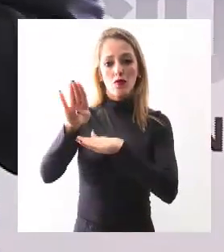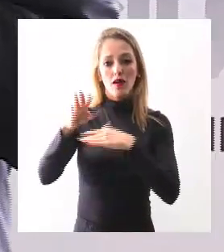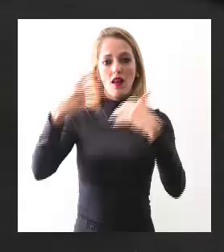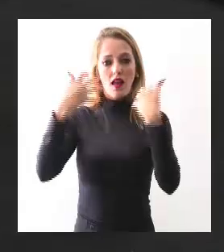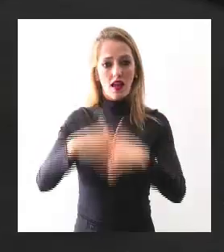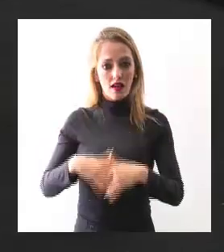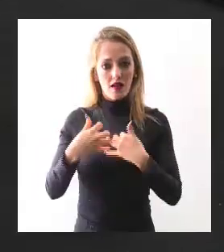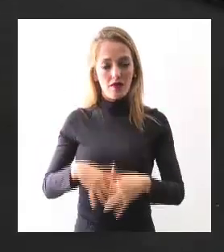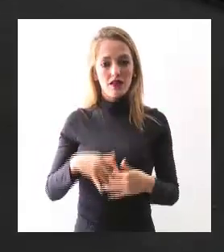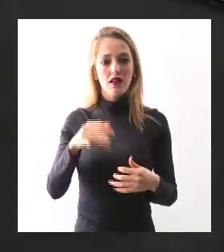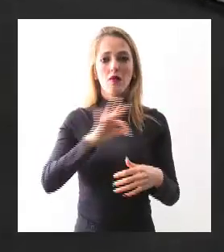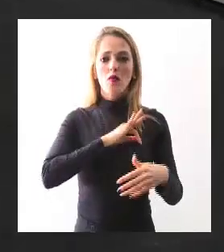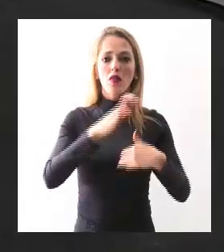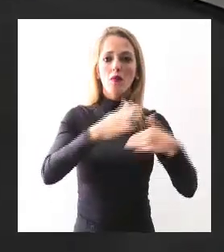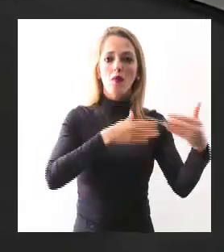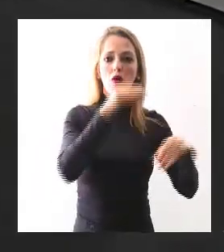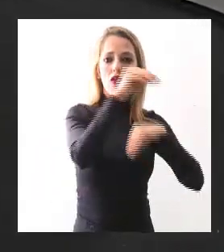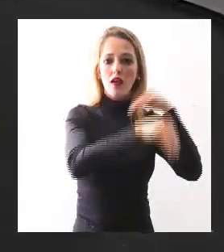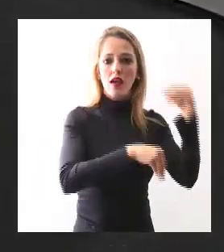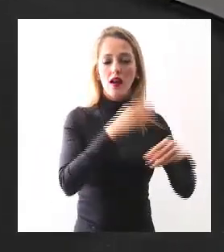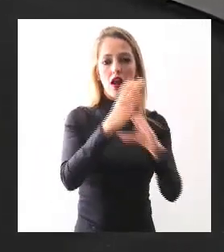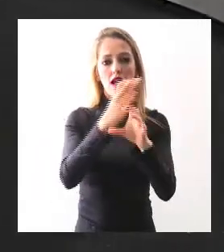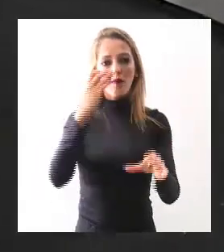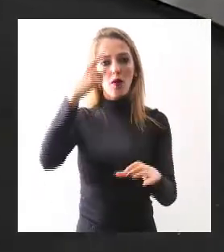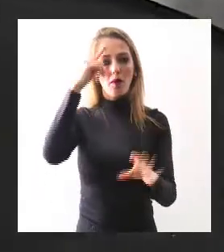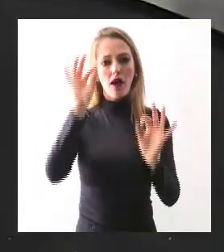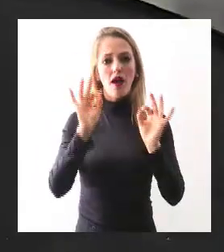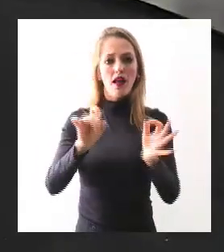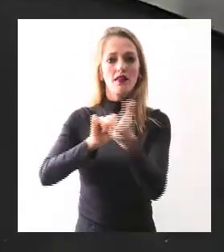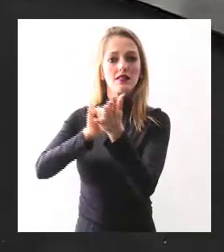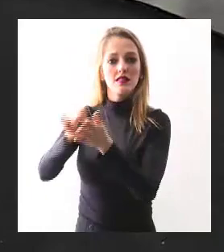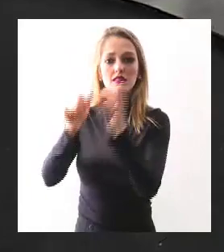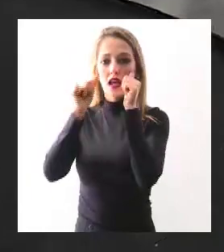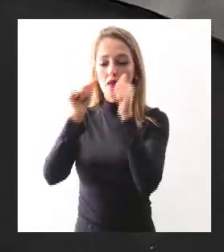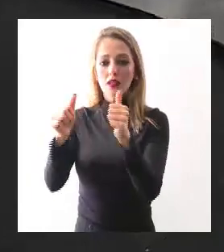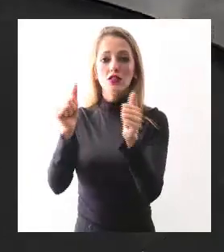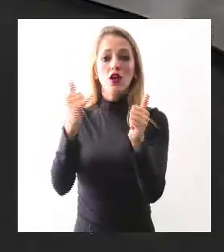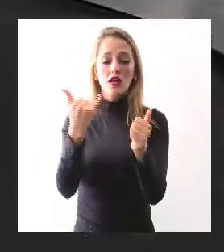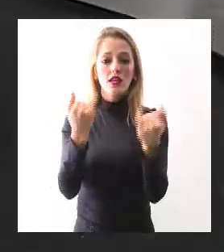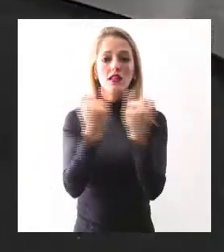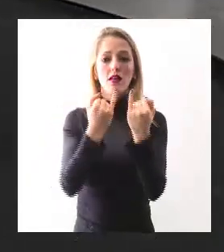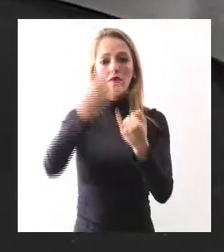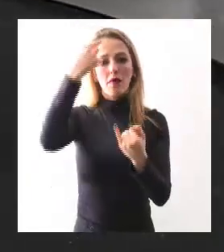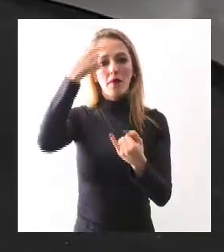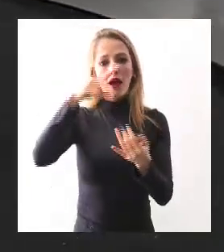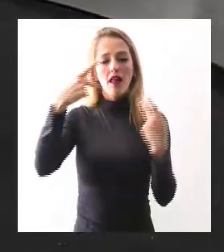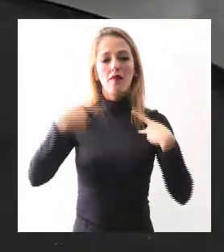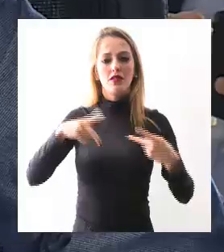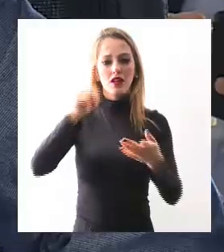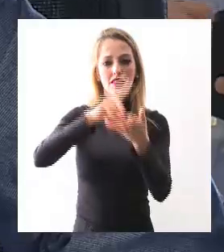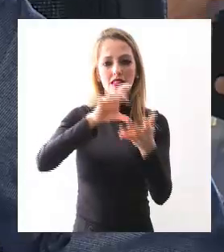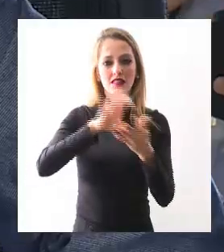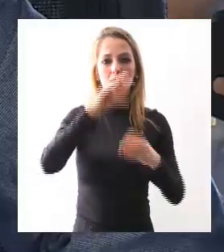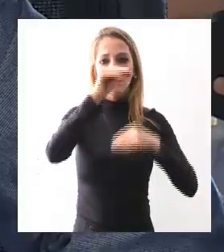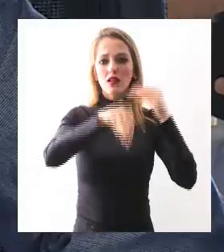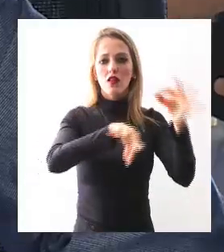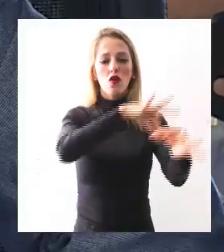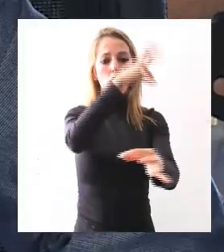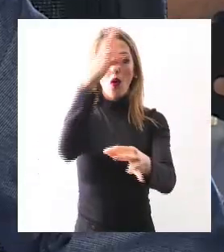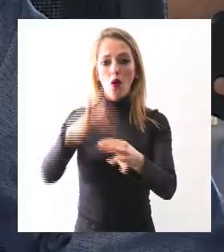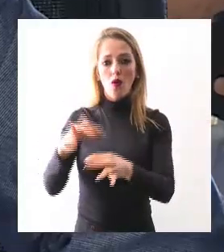y además modernizar su transporte para darle accesibilidad universal. Todo esto nos generó más de 200 reuniones con ellos.